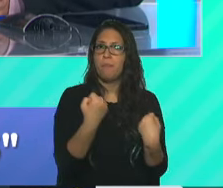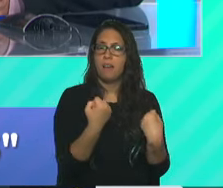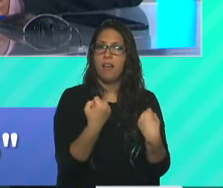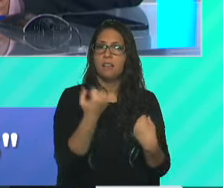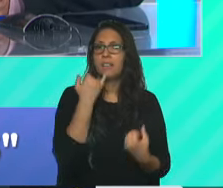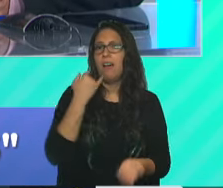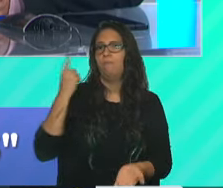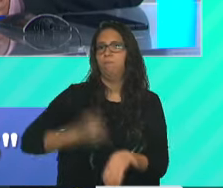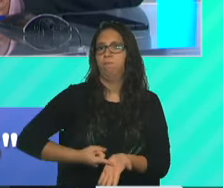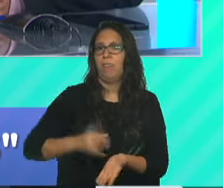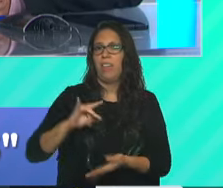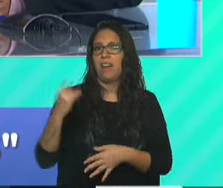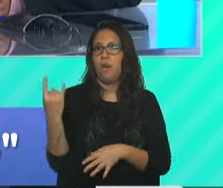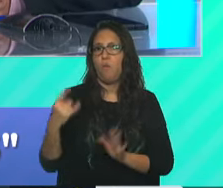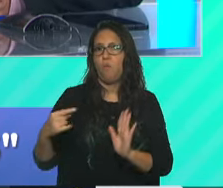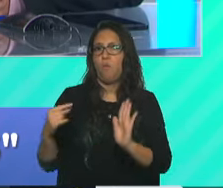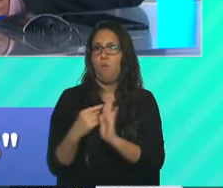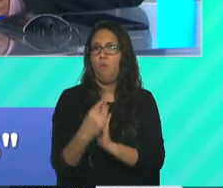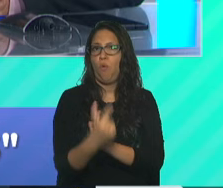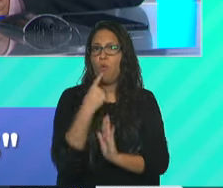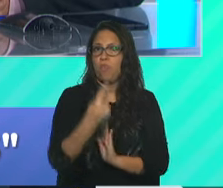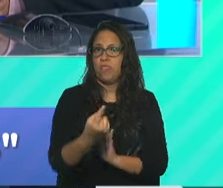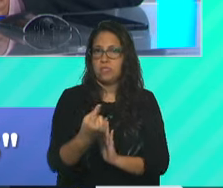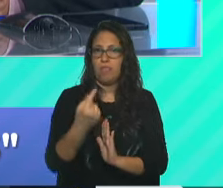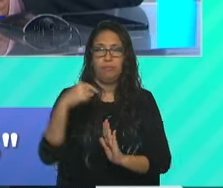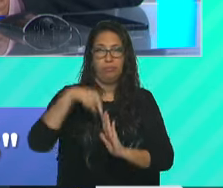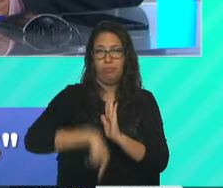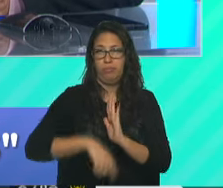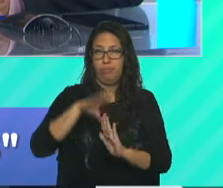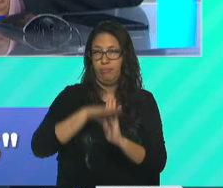declarada por el DNU, el famoso DNU, el mega DNU,